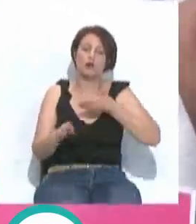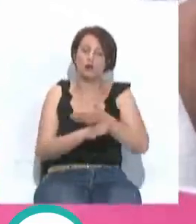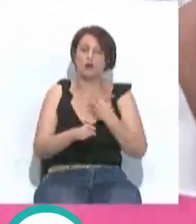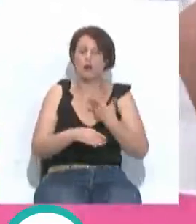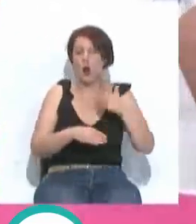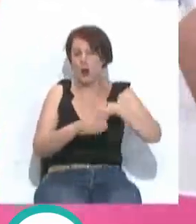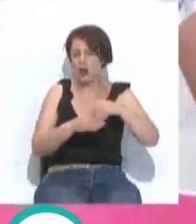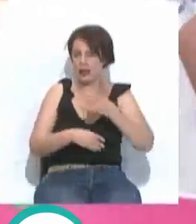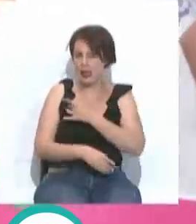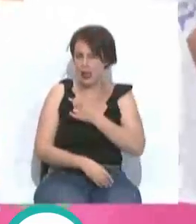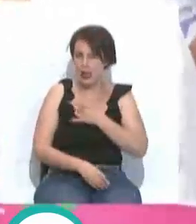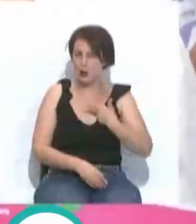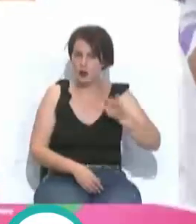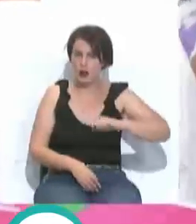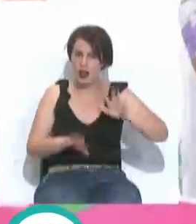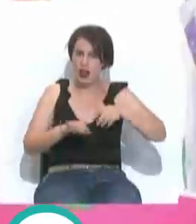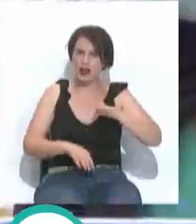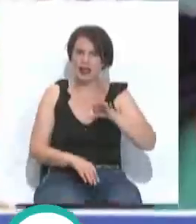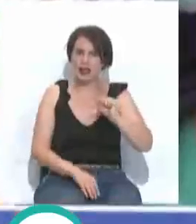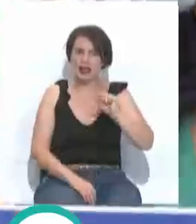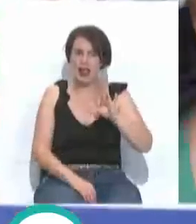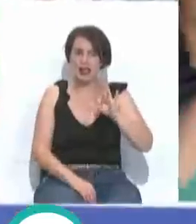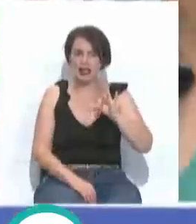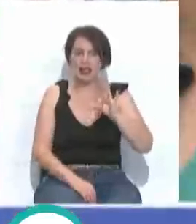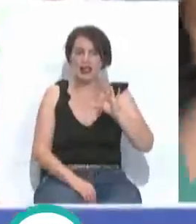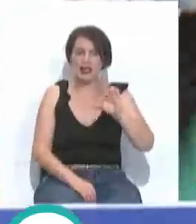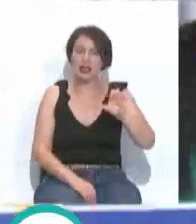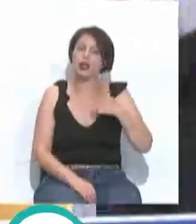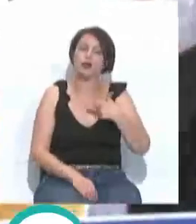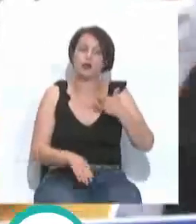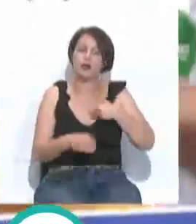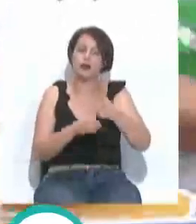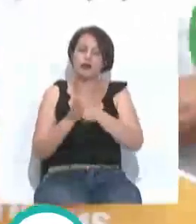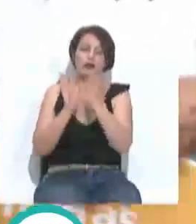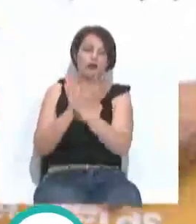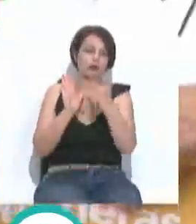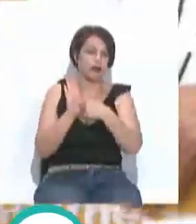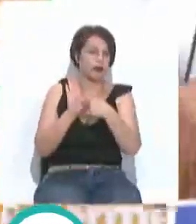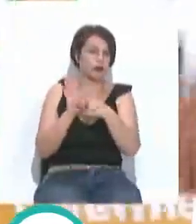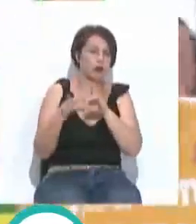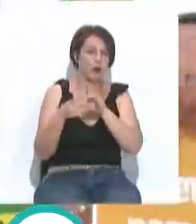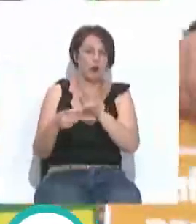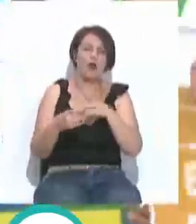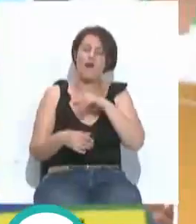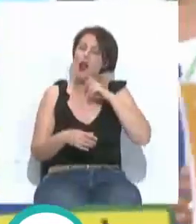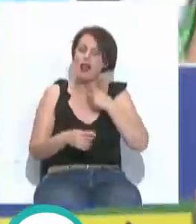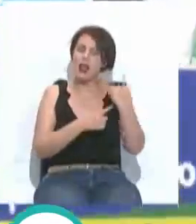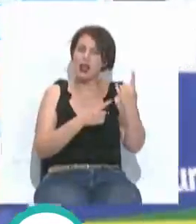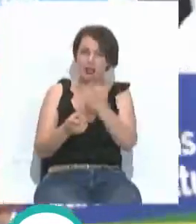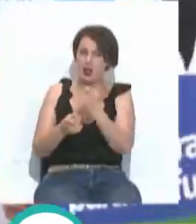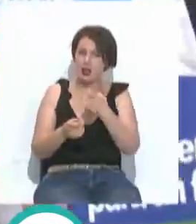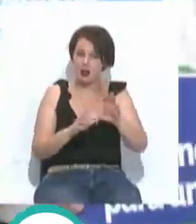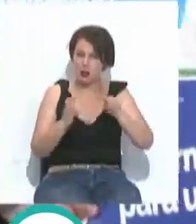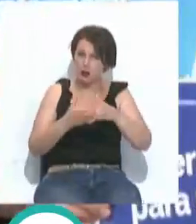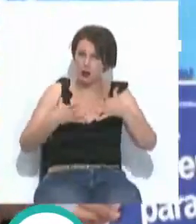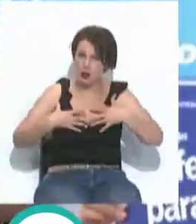convocatoria del Sindicato de Profesionales de Cádiz-SATSE con carteles alusivos a esta demanda y mostrando el valor y la necesidad de